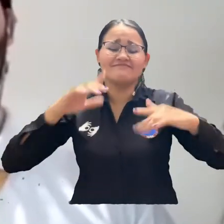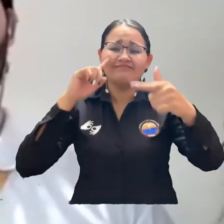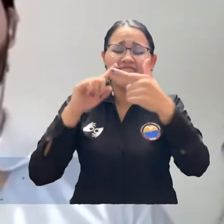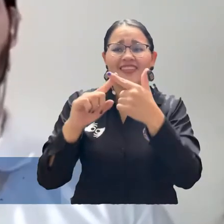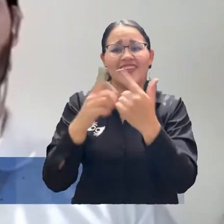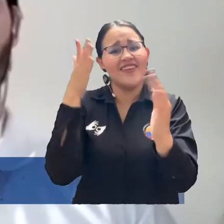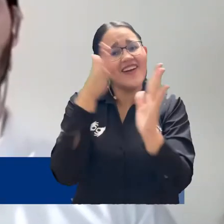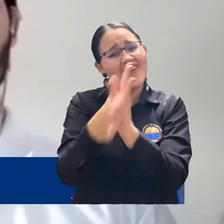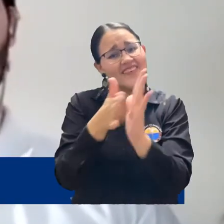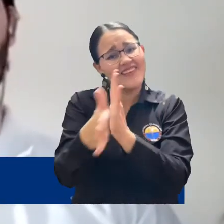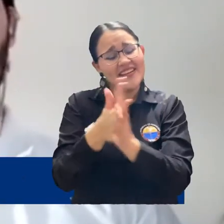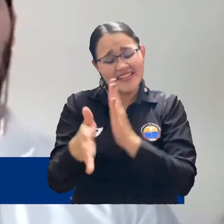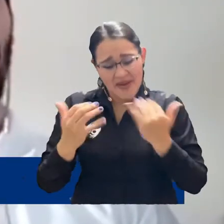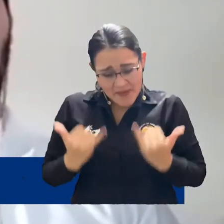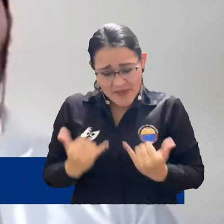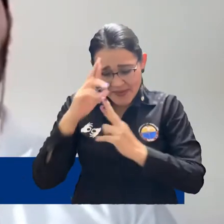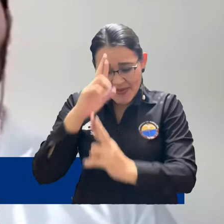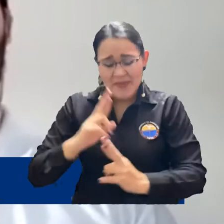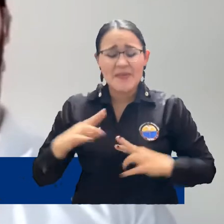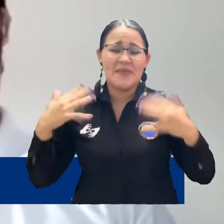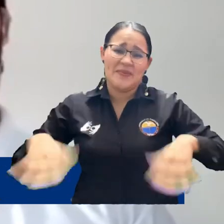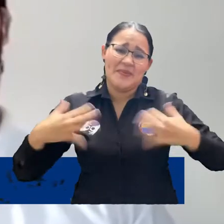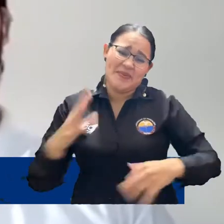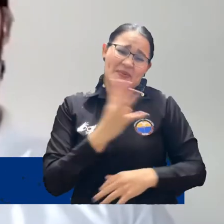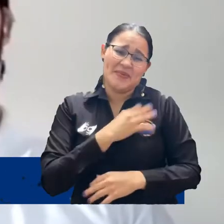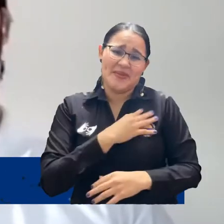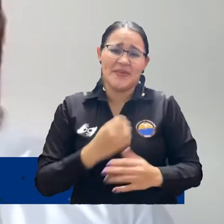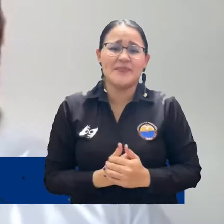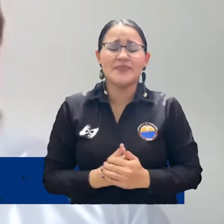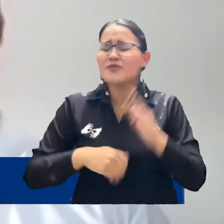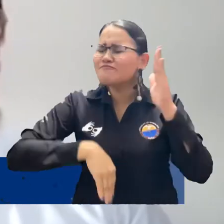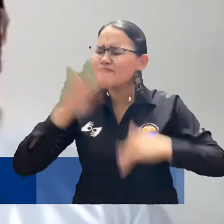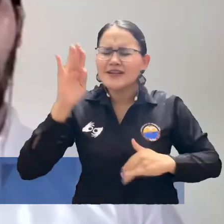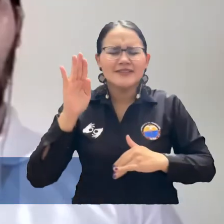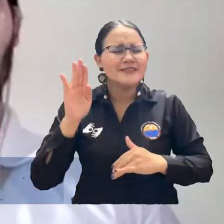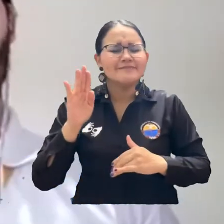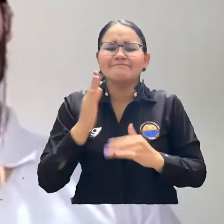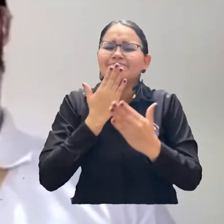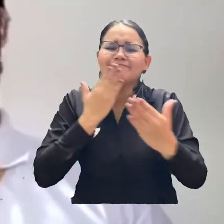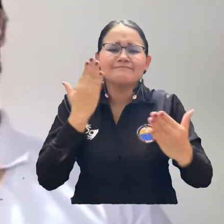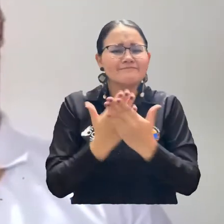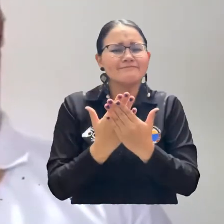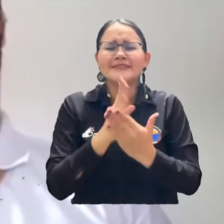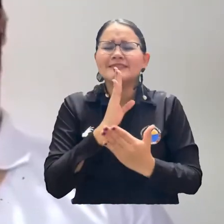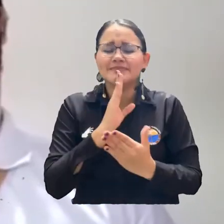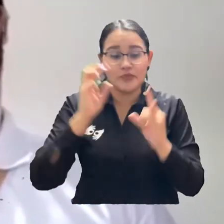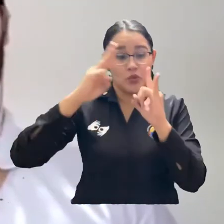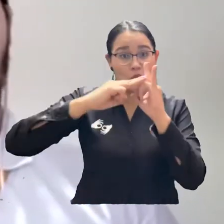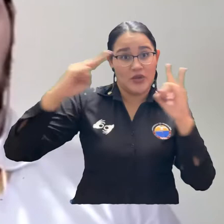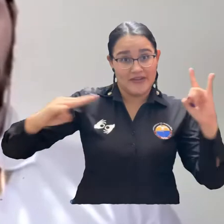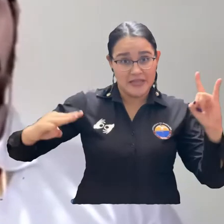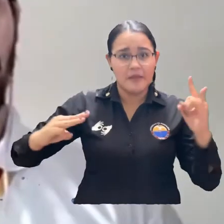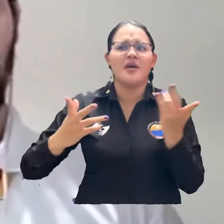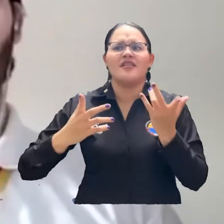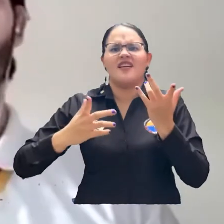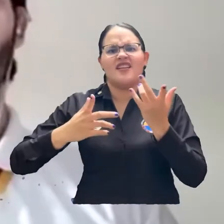expresar mi gratitud a todos aquellos que han hecho parte de este logro que recibimos y quiero agradecer de manera especial al universidad del